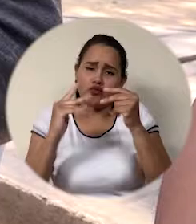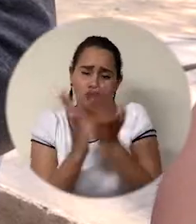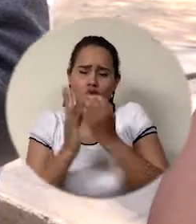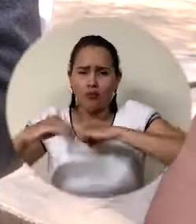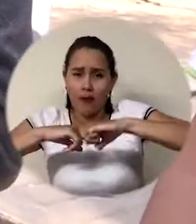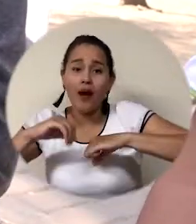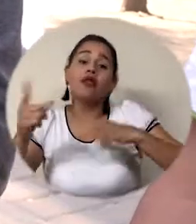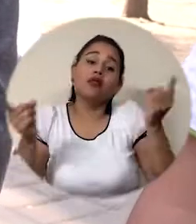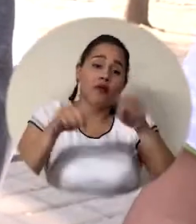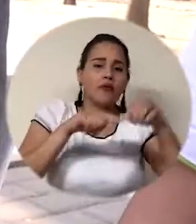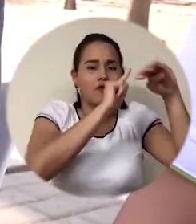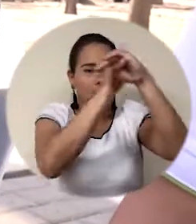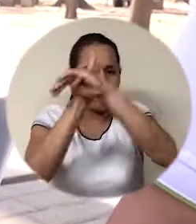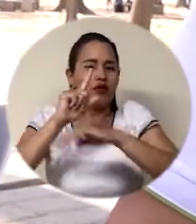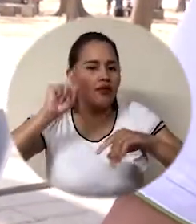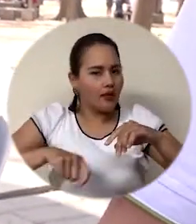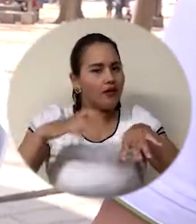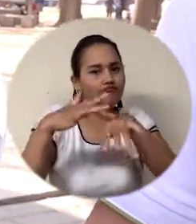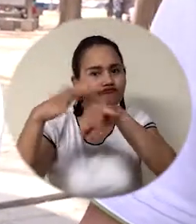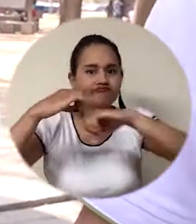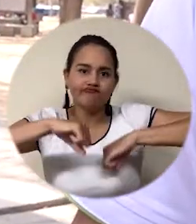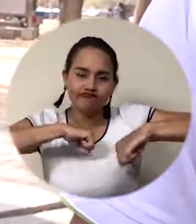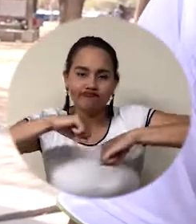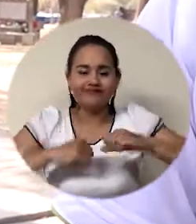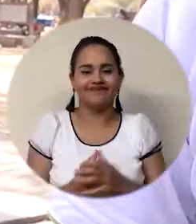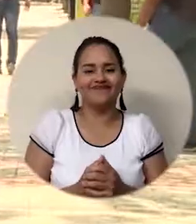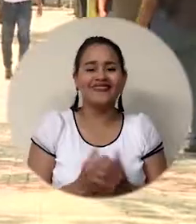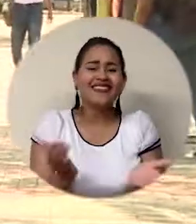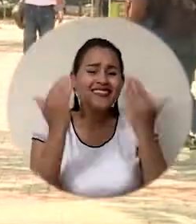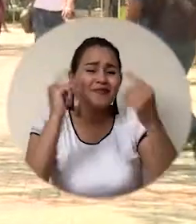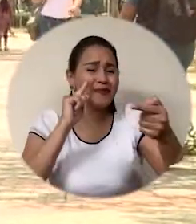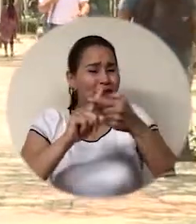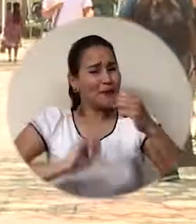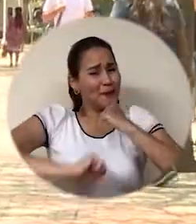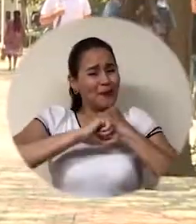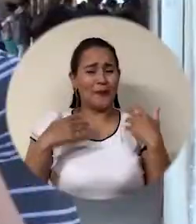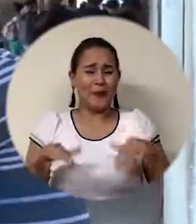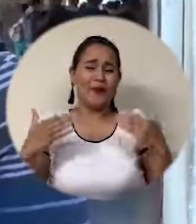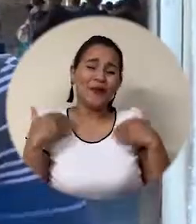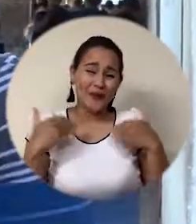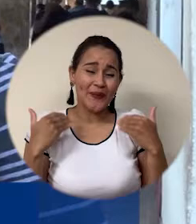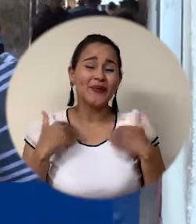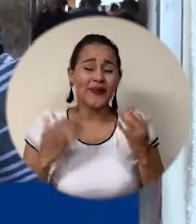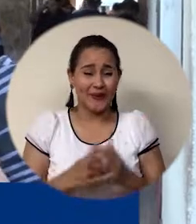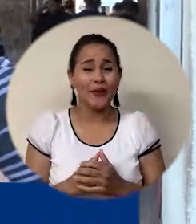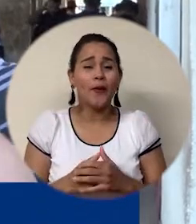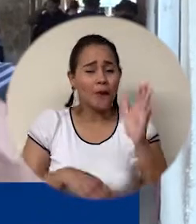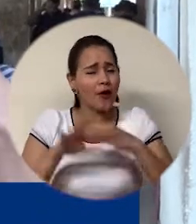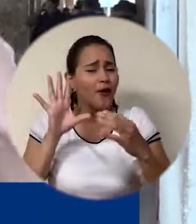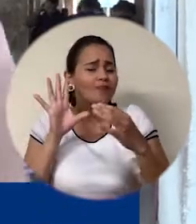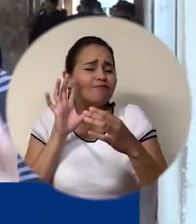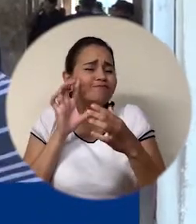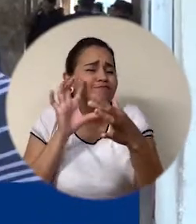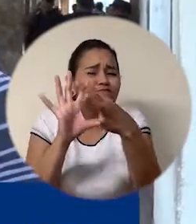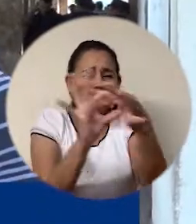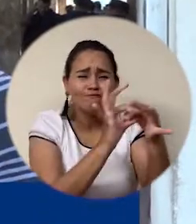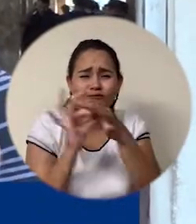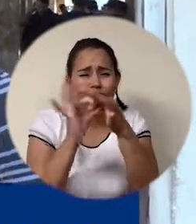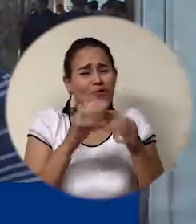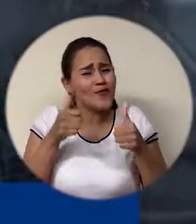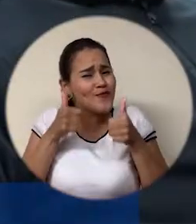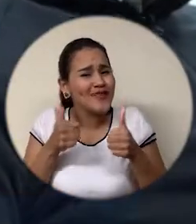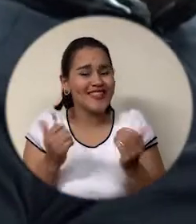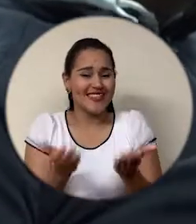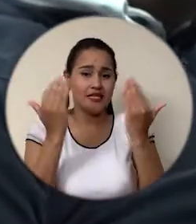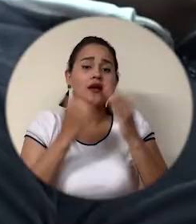cada una de las facultades. Me parece muy bueno porque la universidad tiene interés en todos los tipos de estudiantes y nos permite a nosotros tener un espacio donde compartir nuestras ideas para el